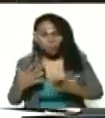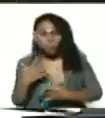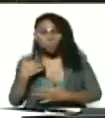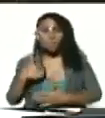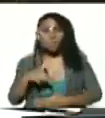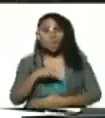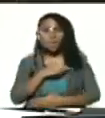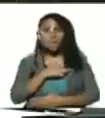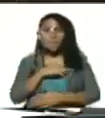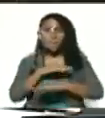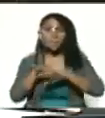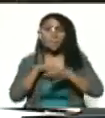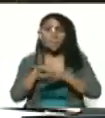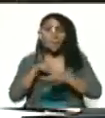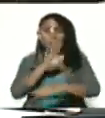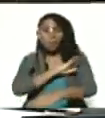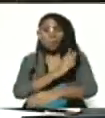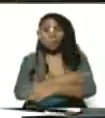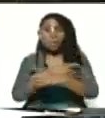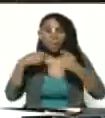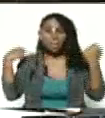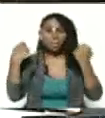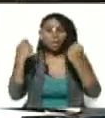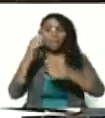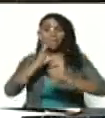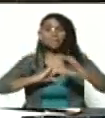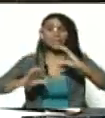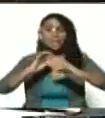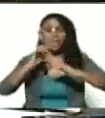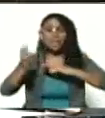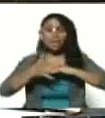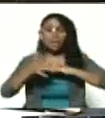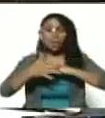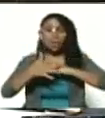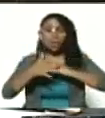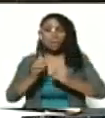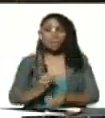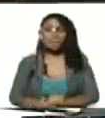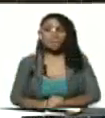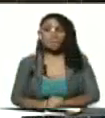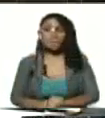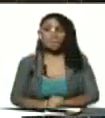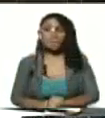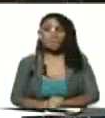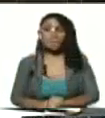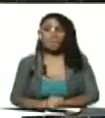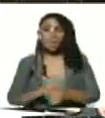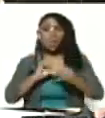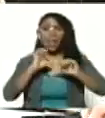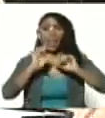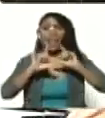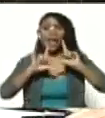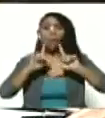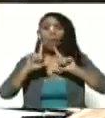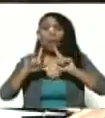ministra del poder popular para ciencia y tecnología en un lenguaje